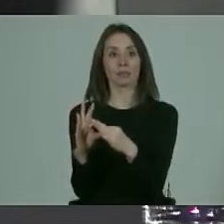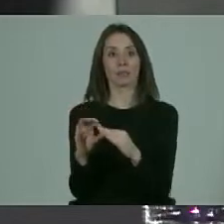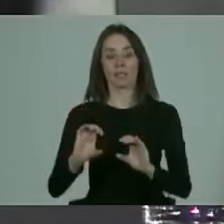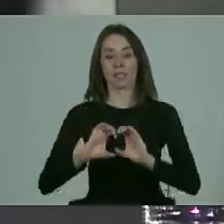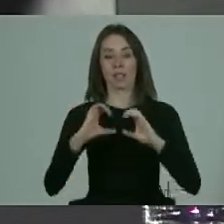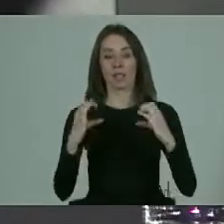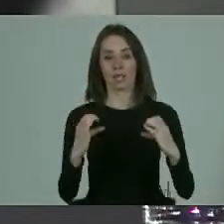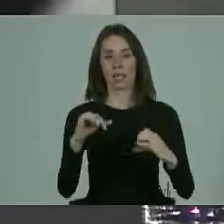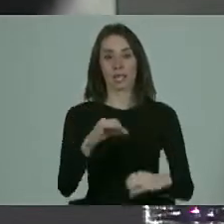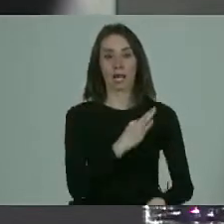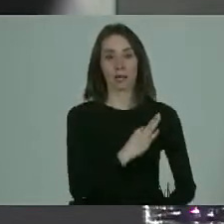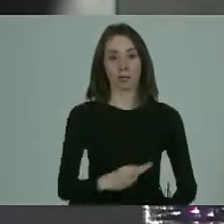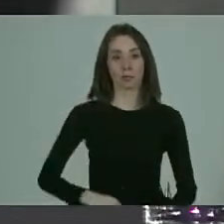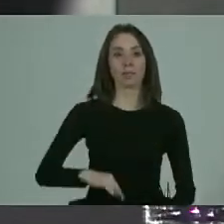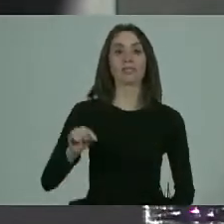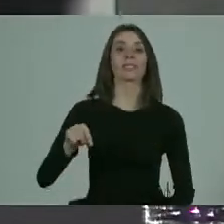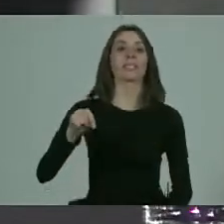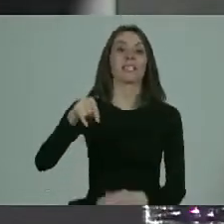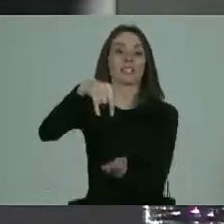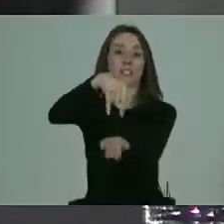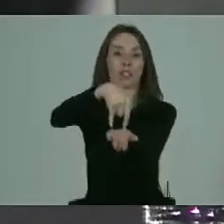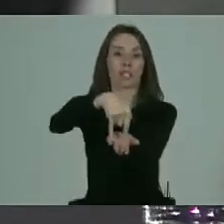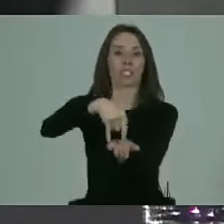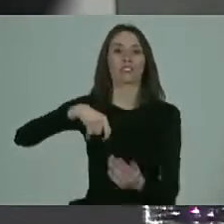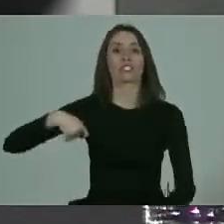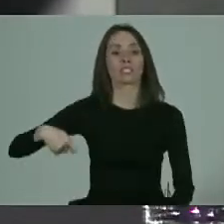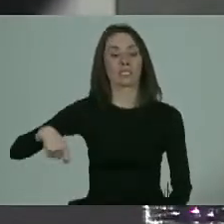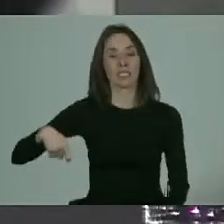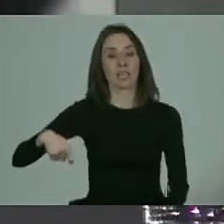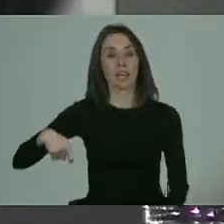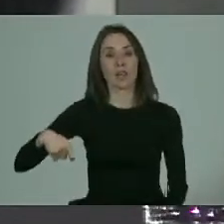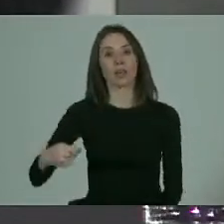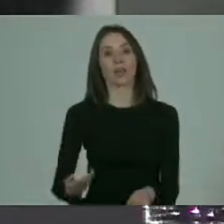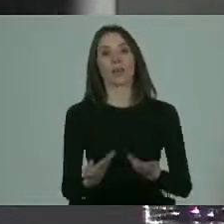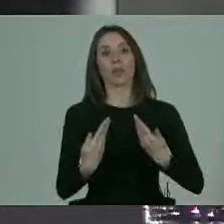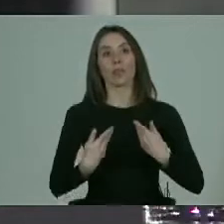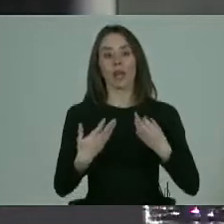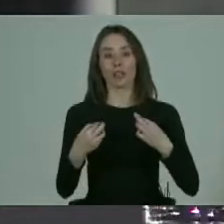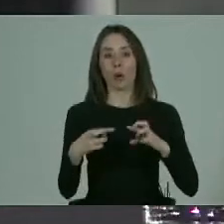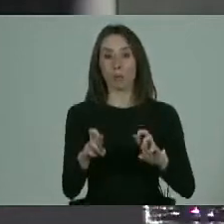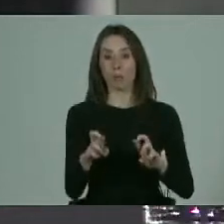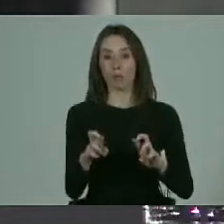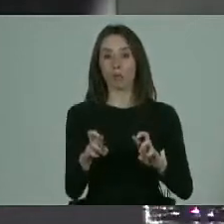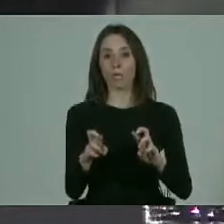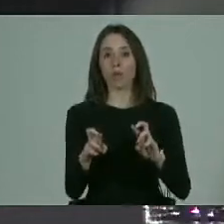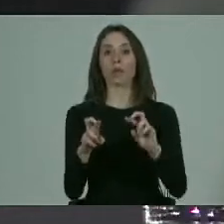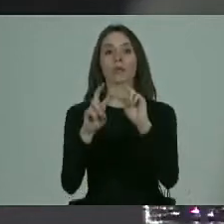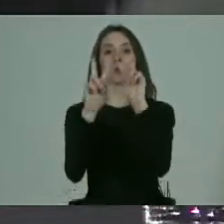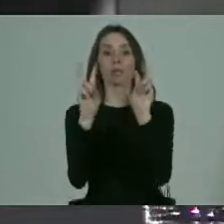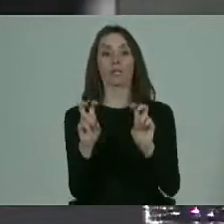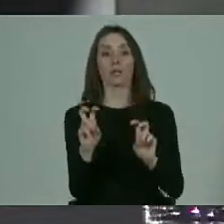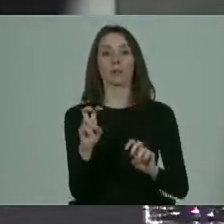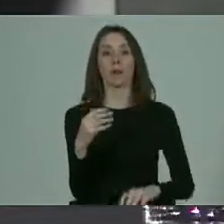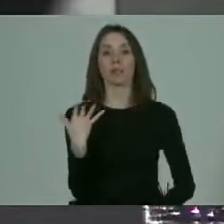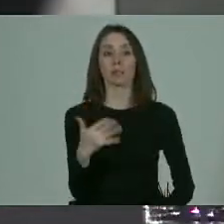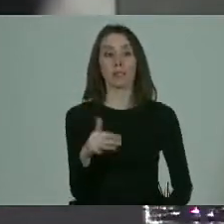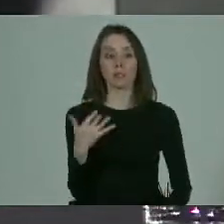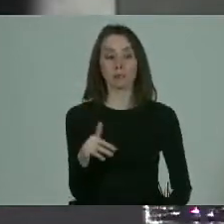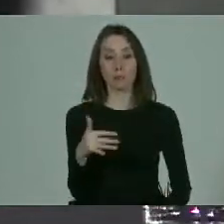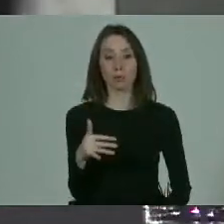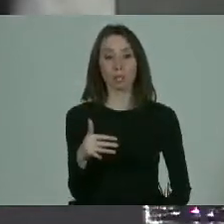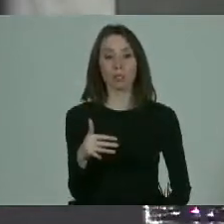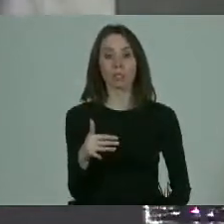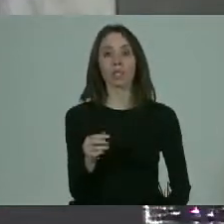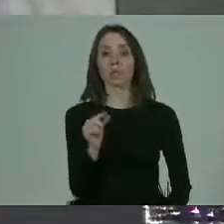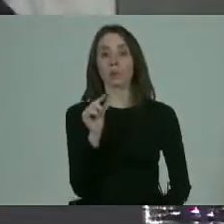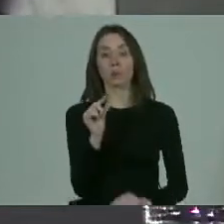Cámara y al Congreso, por supuesto, y al Senado, por darnos la oportunidad de tener una temática tan importante que es